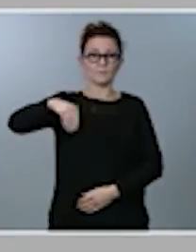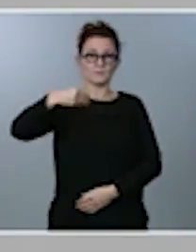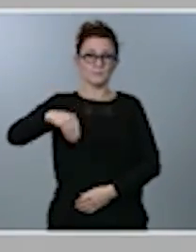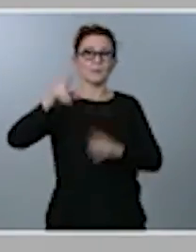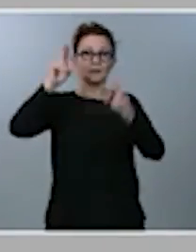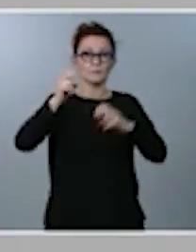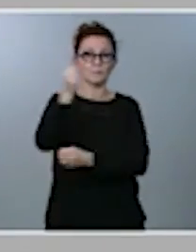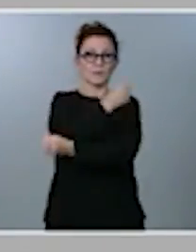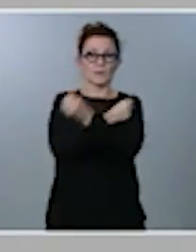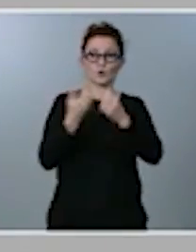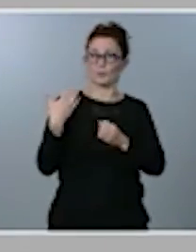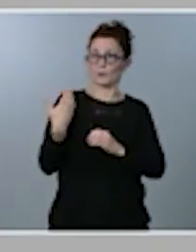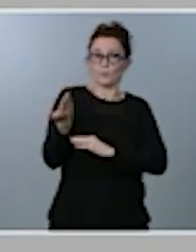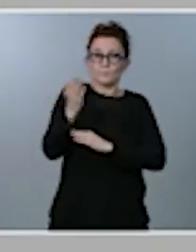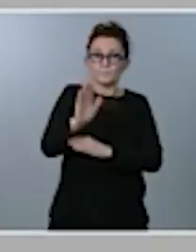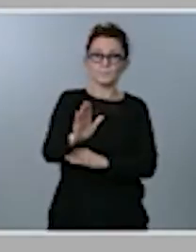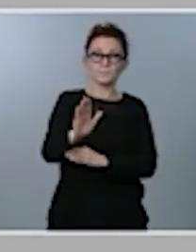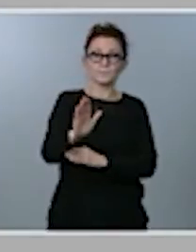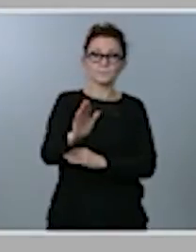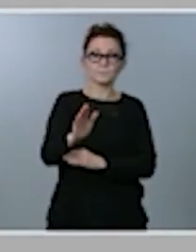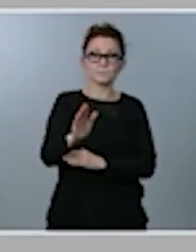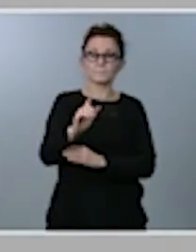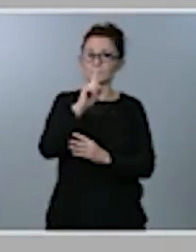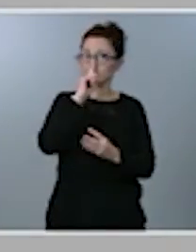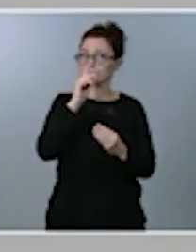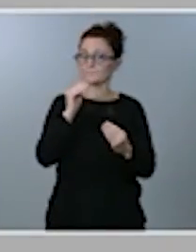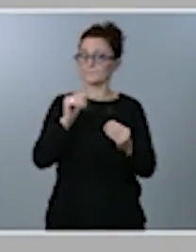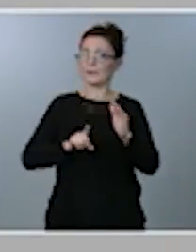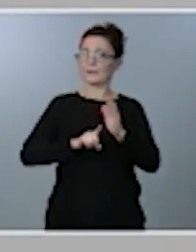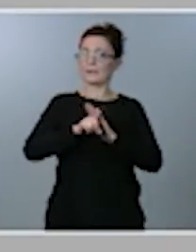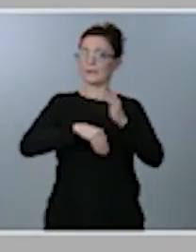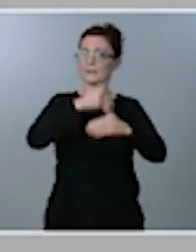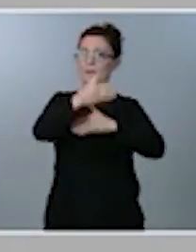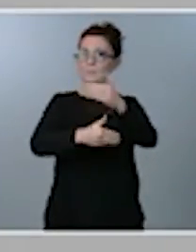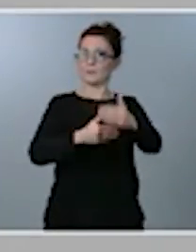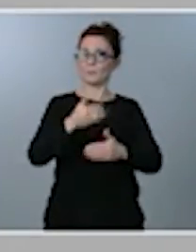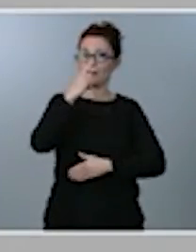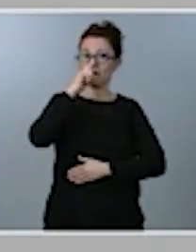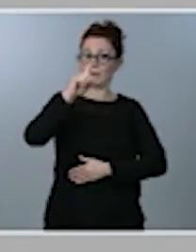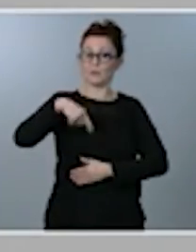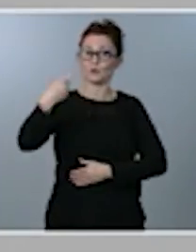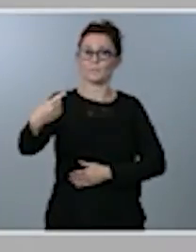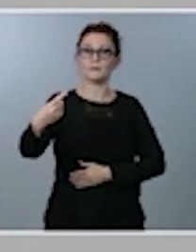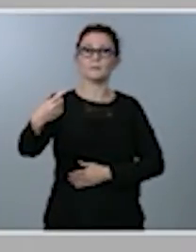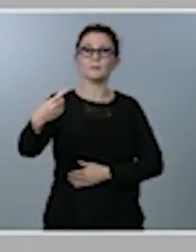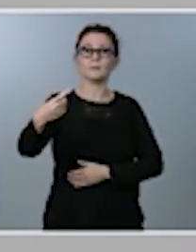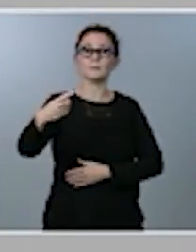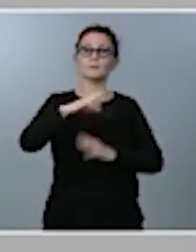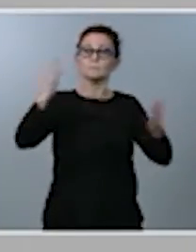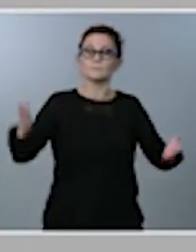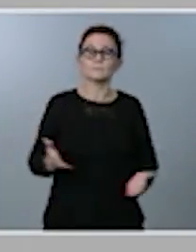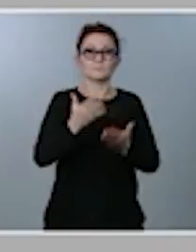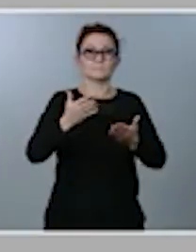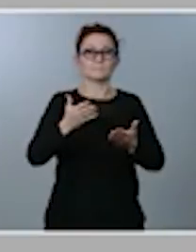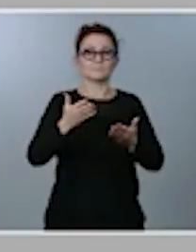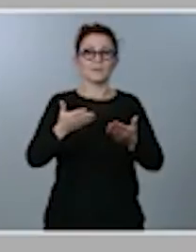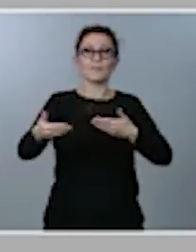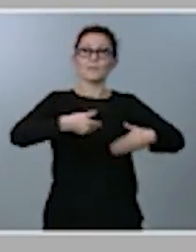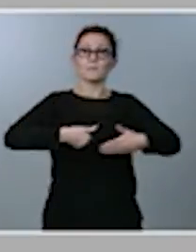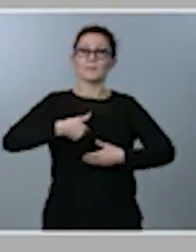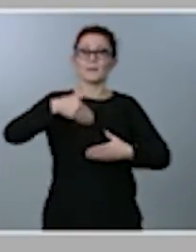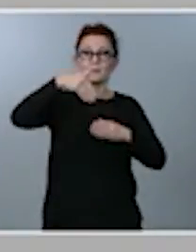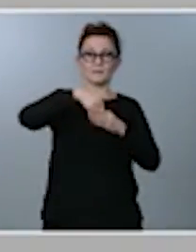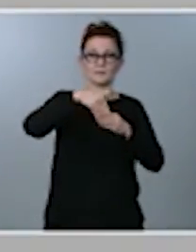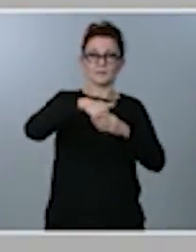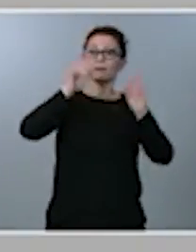contempla un crecimiento intenso para el próximo año, impulsado básicamente por la demanda interna y, sobre todo, por los